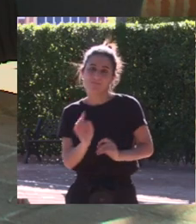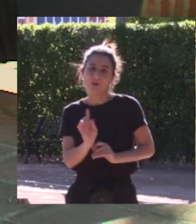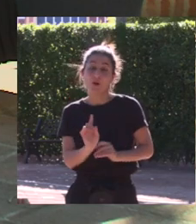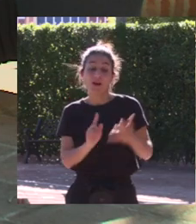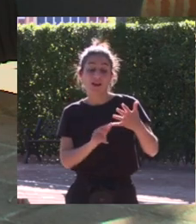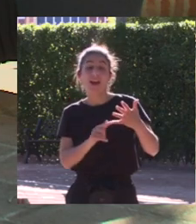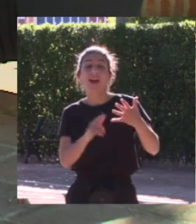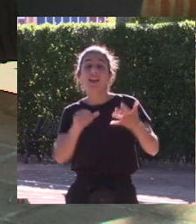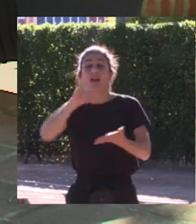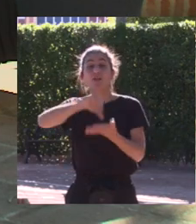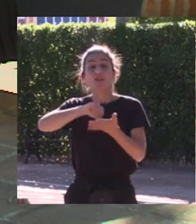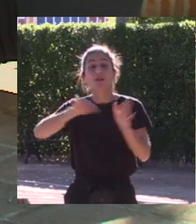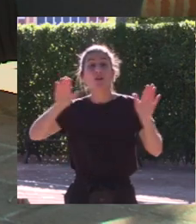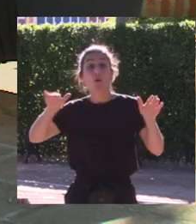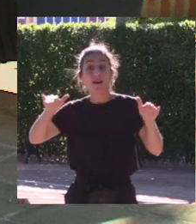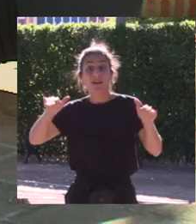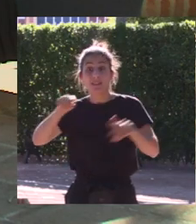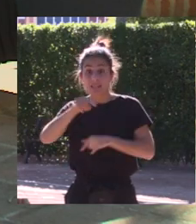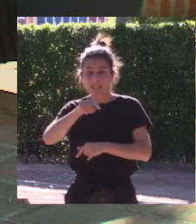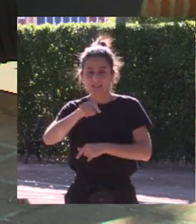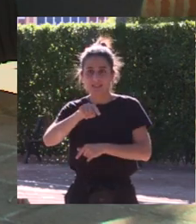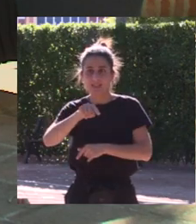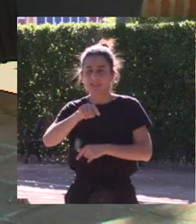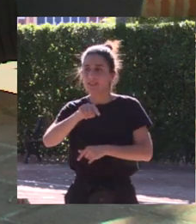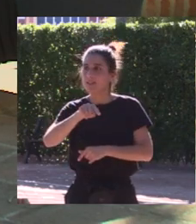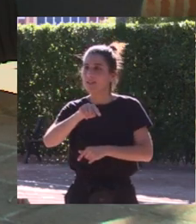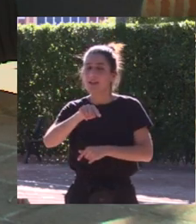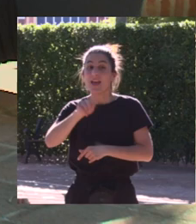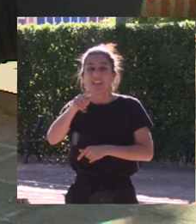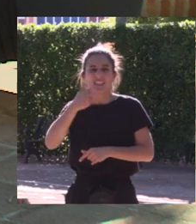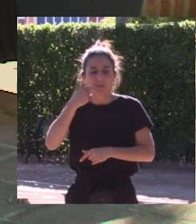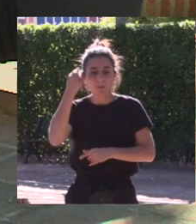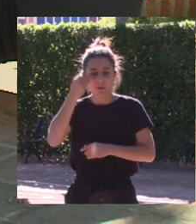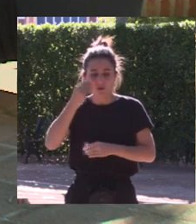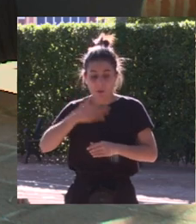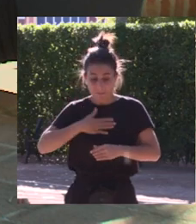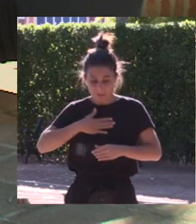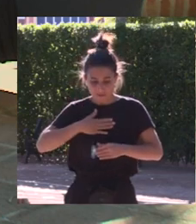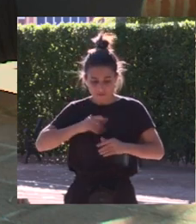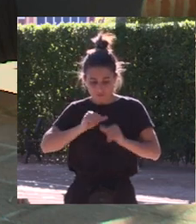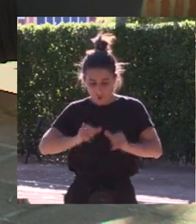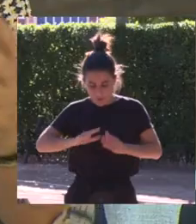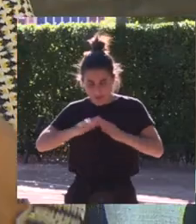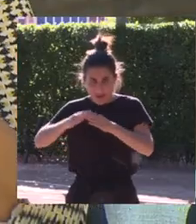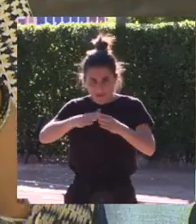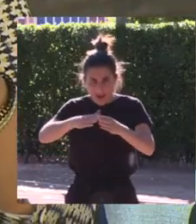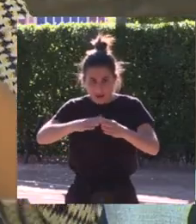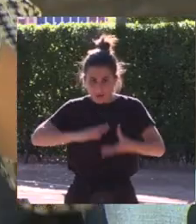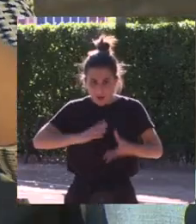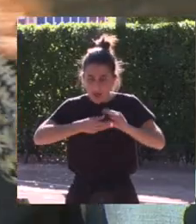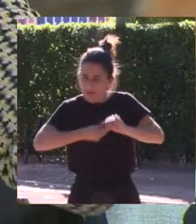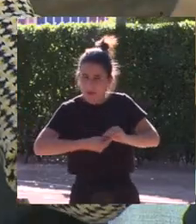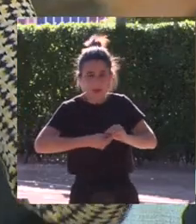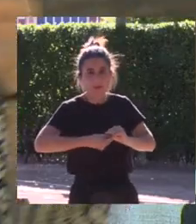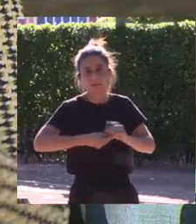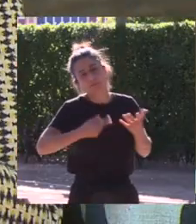regatas de Los Ángeles es el que más se adecua a mi manera de navegar sin embargo pues no fui vale